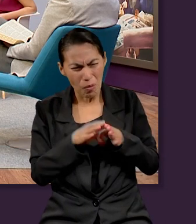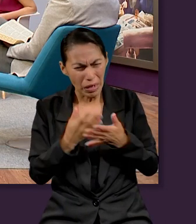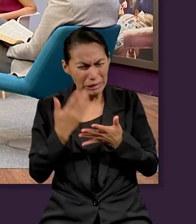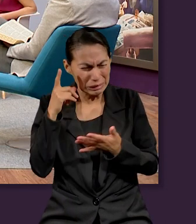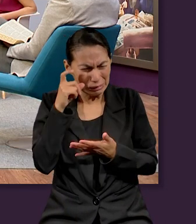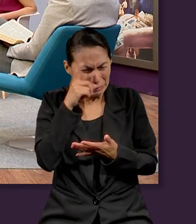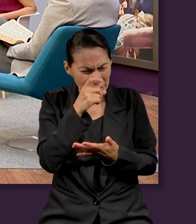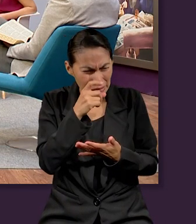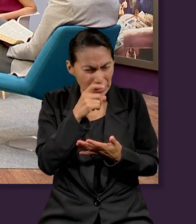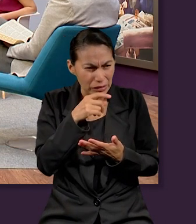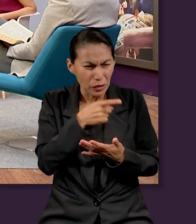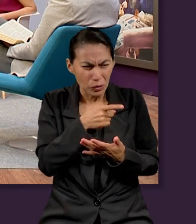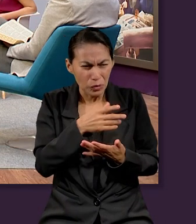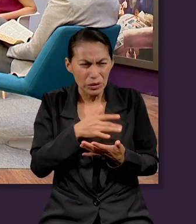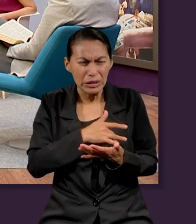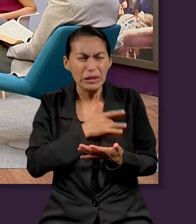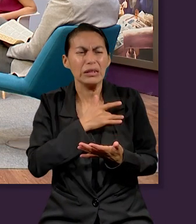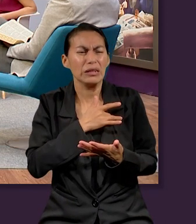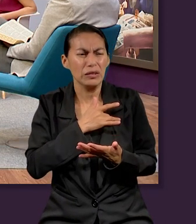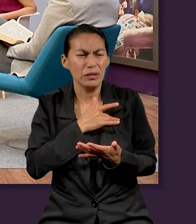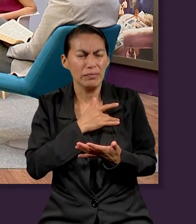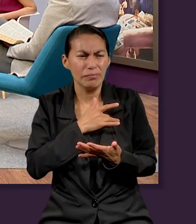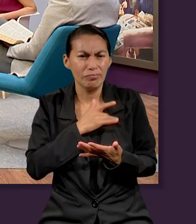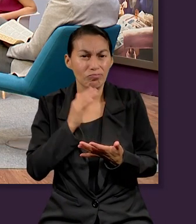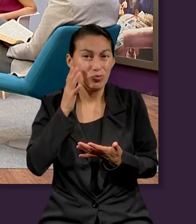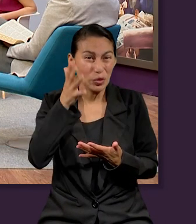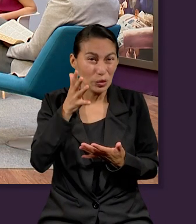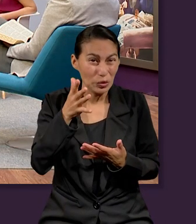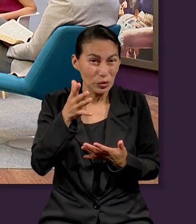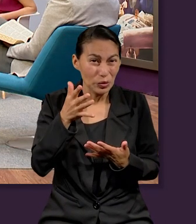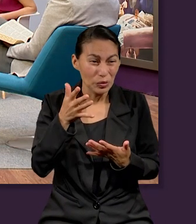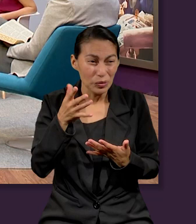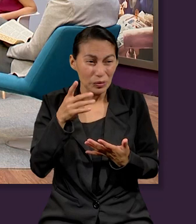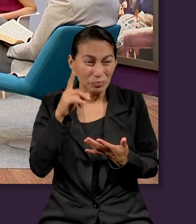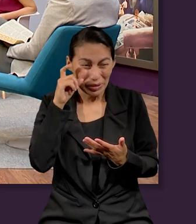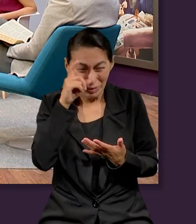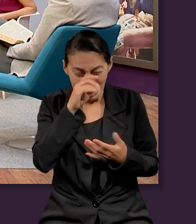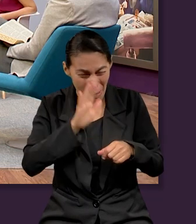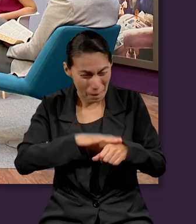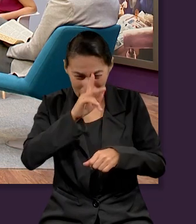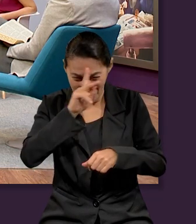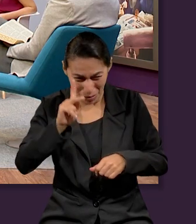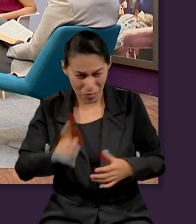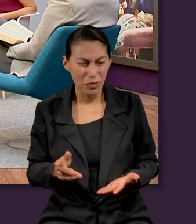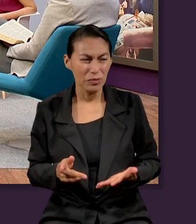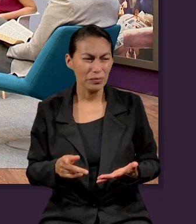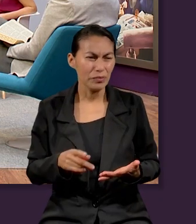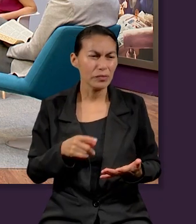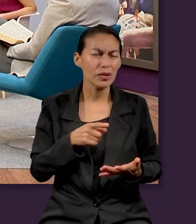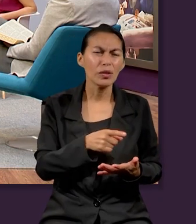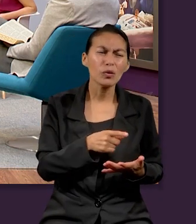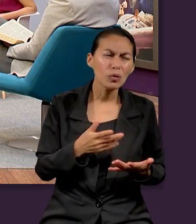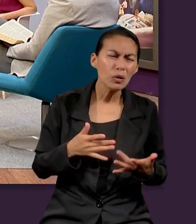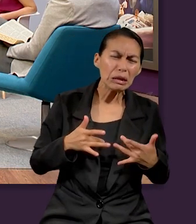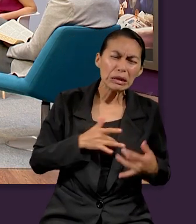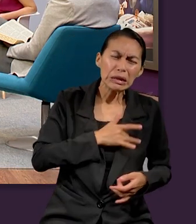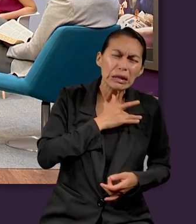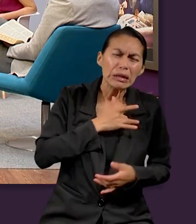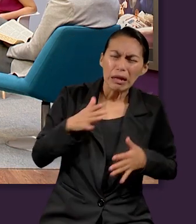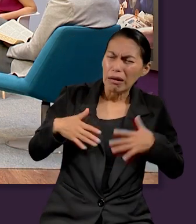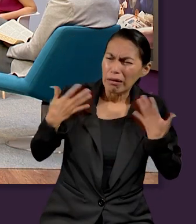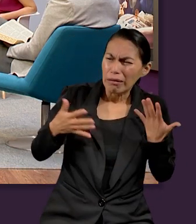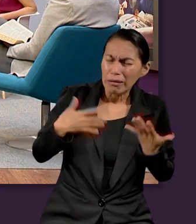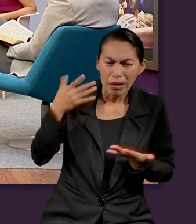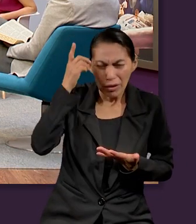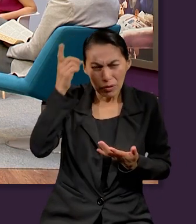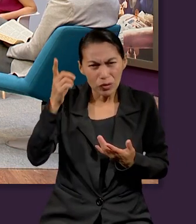simbolizado por una mujer. ¿Te da ánimo el saber que Dios siempre ha sustentado a tu pueblo? ¿Qué sientes tú, a pesar de que lo que se viene